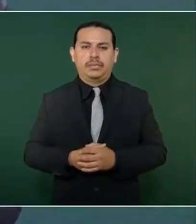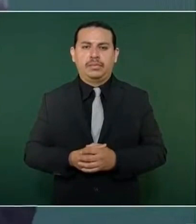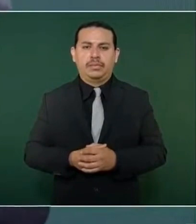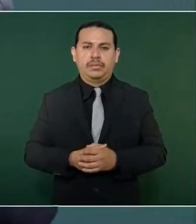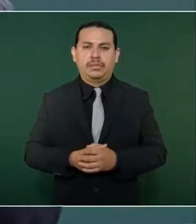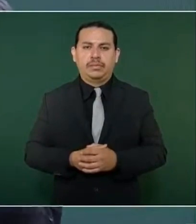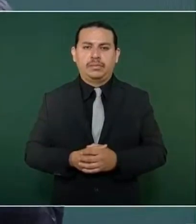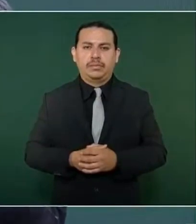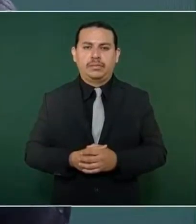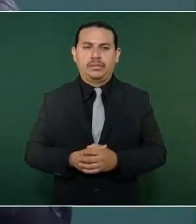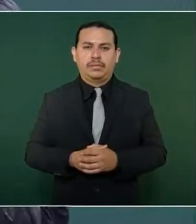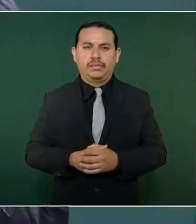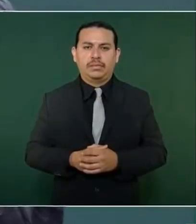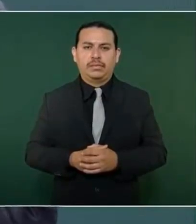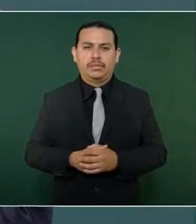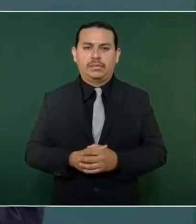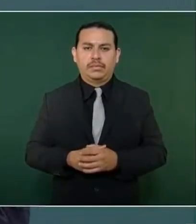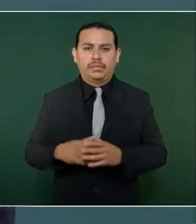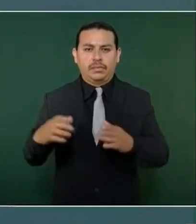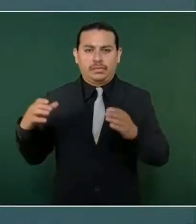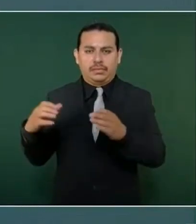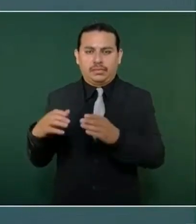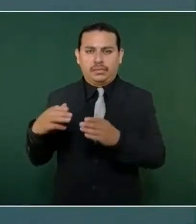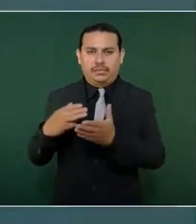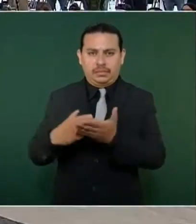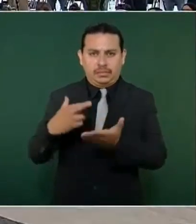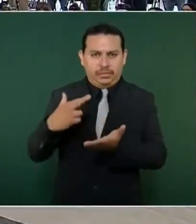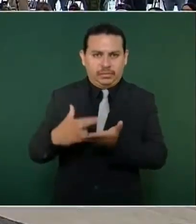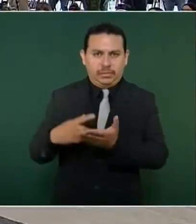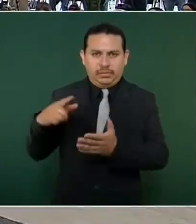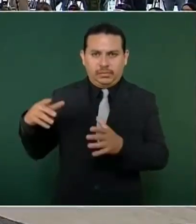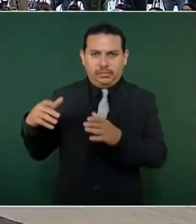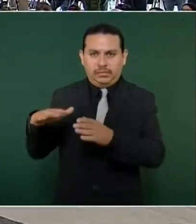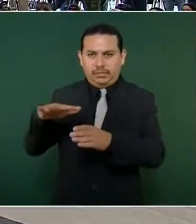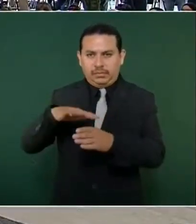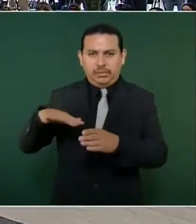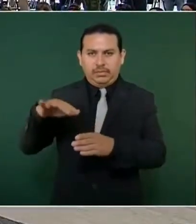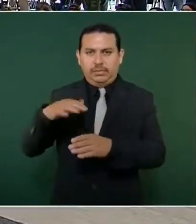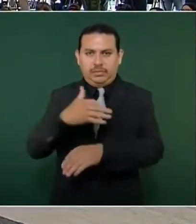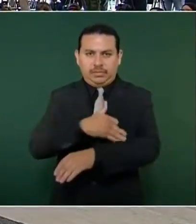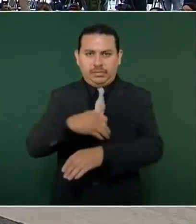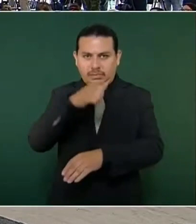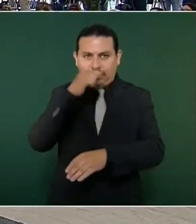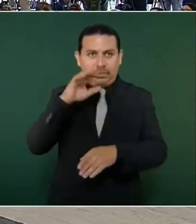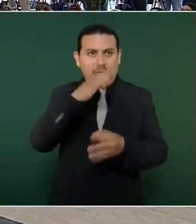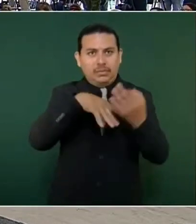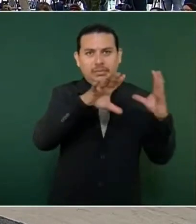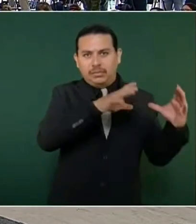y por eso la familia del presidente Juárez se va allá